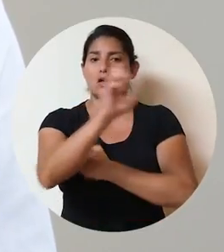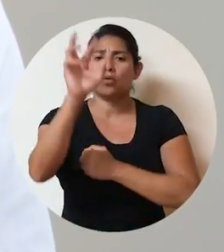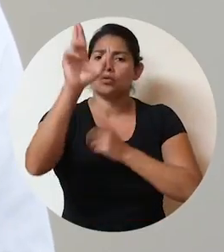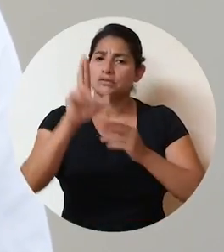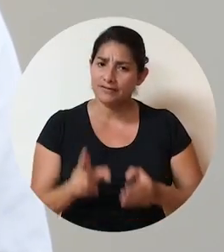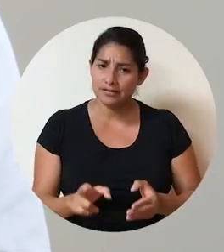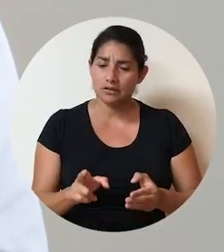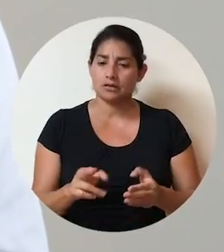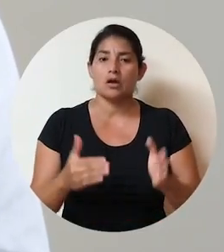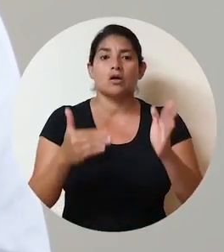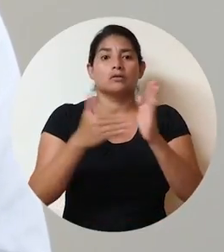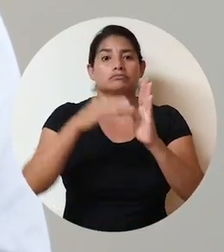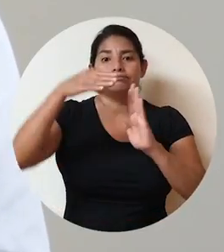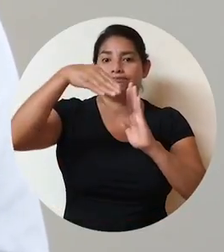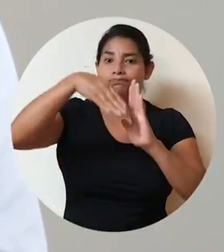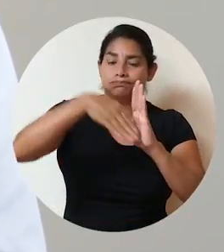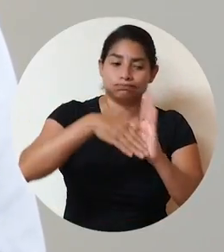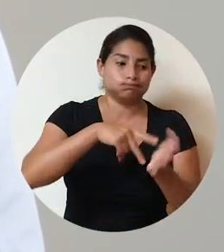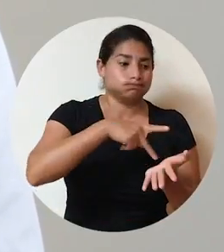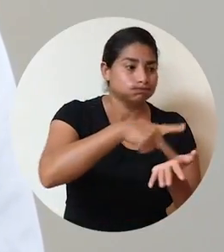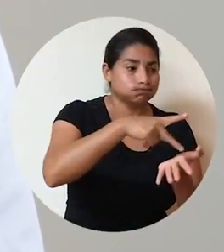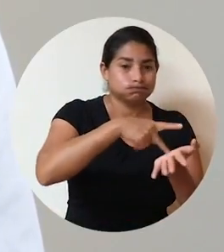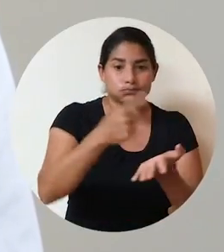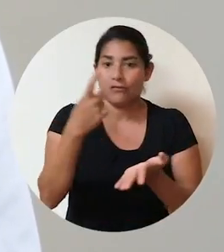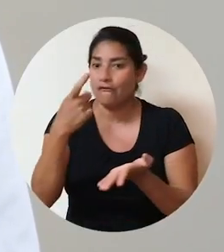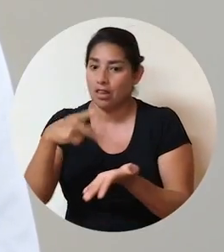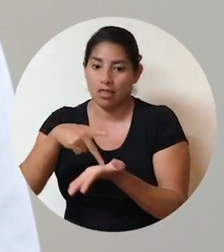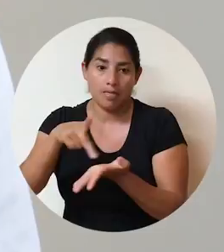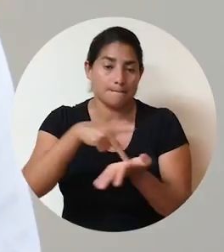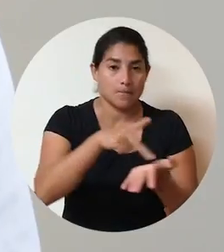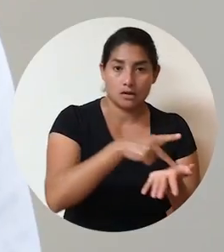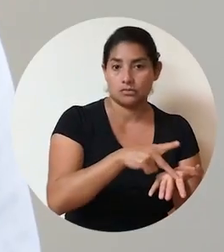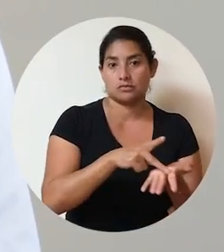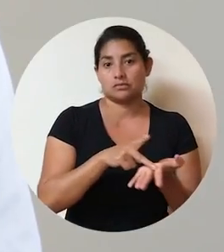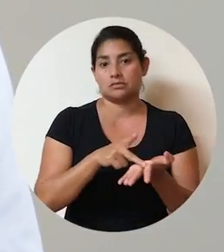el Estado costarricense caiga en una cesación de pagos?